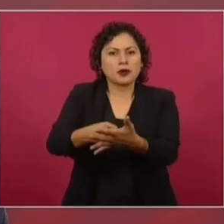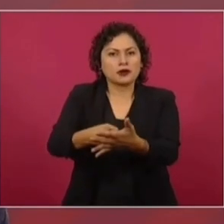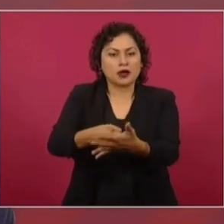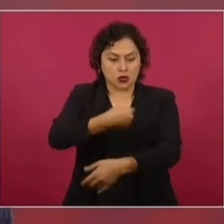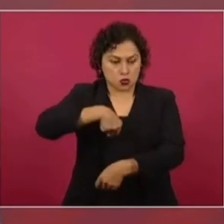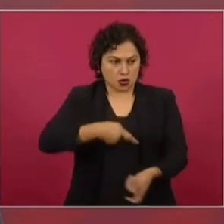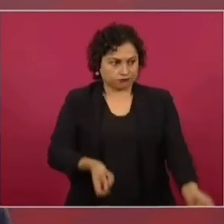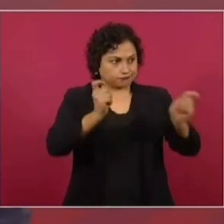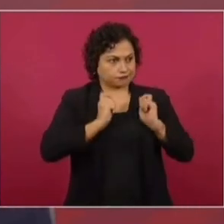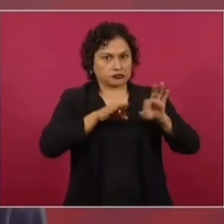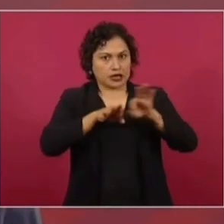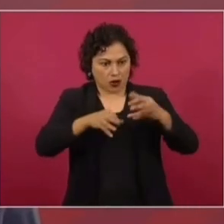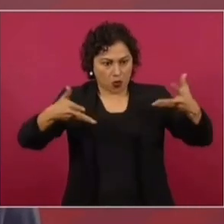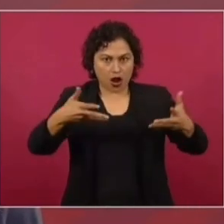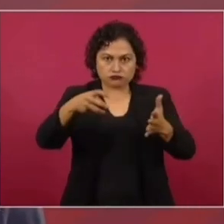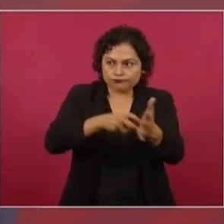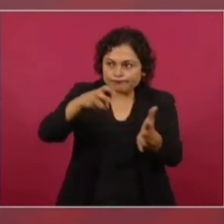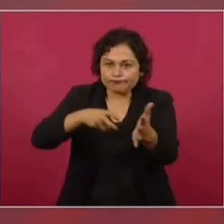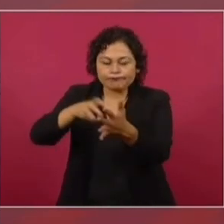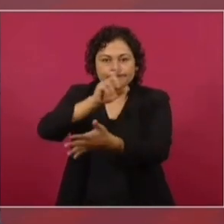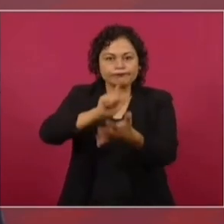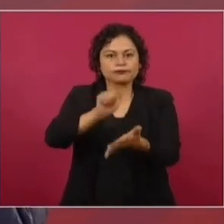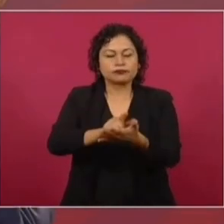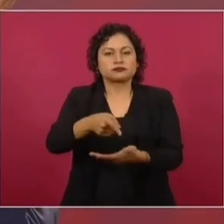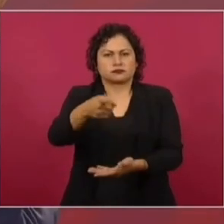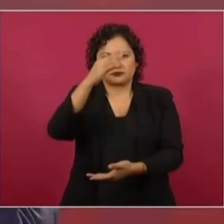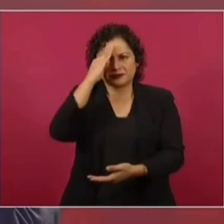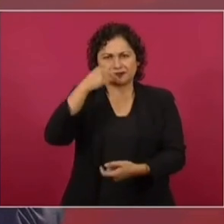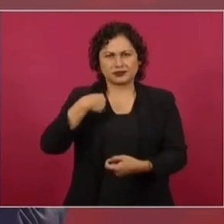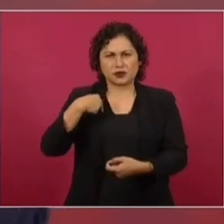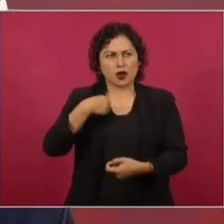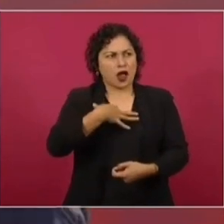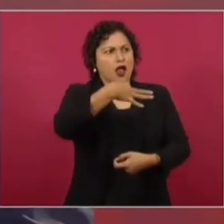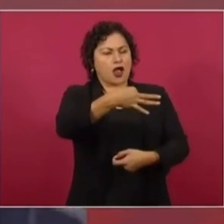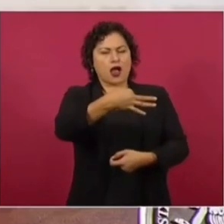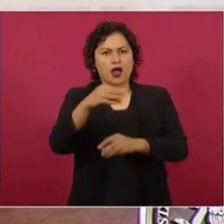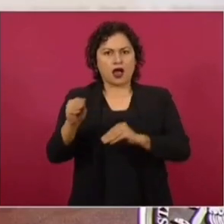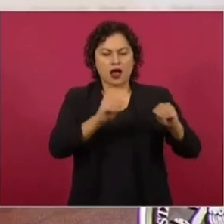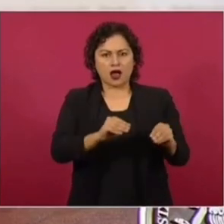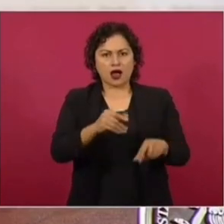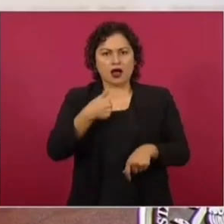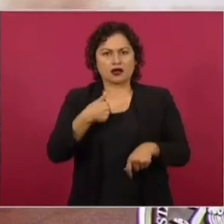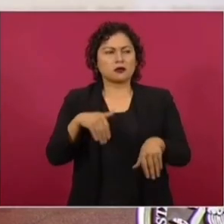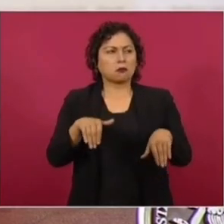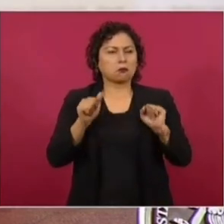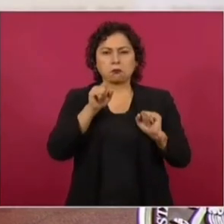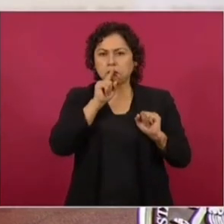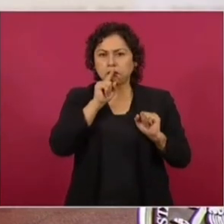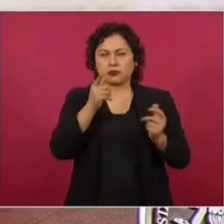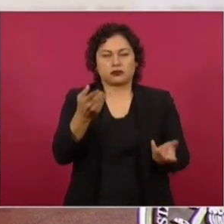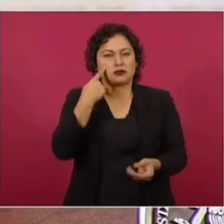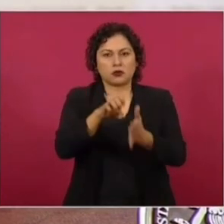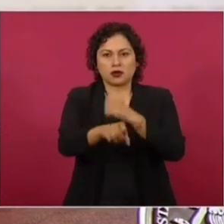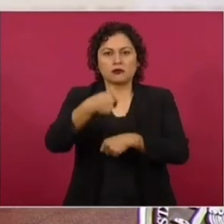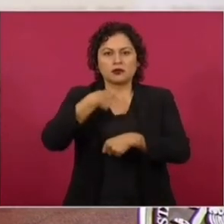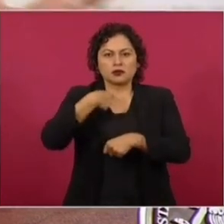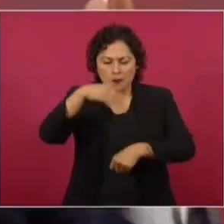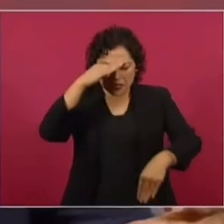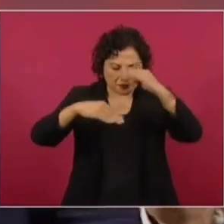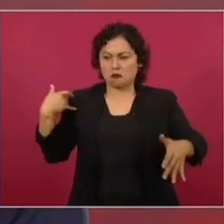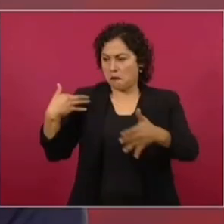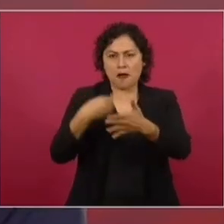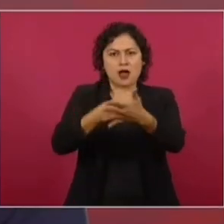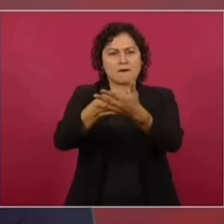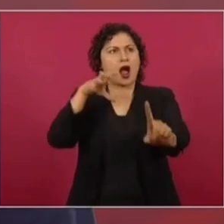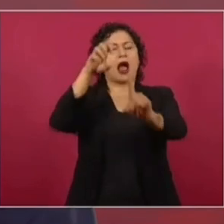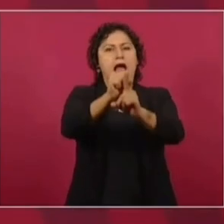hacer nada? Nada más se vienen a la cabeza. Los muertos. ¿Cuántos asesinados en la lucha por la